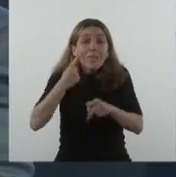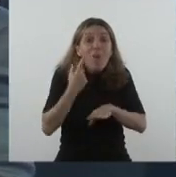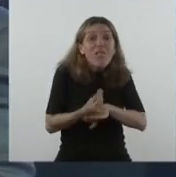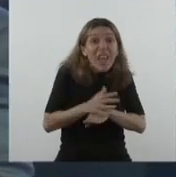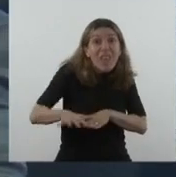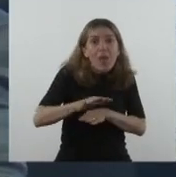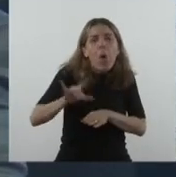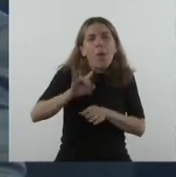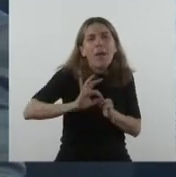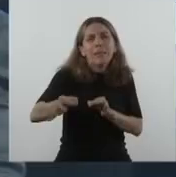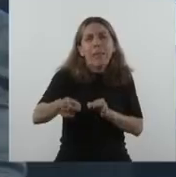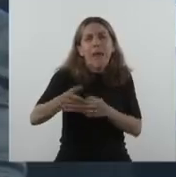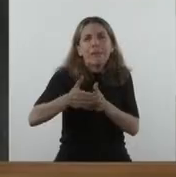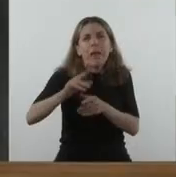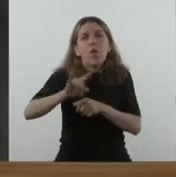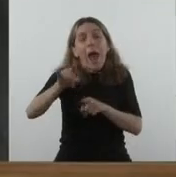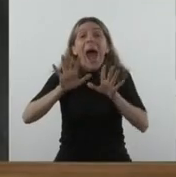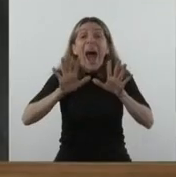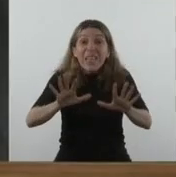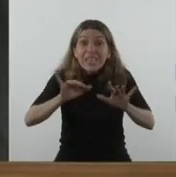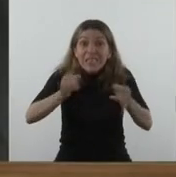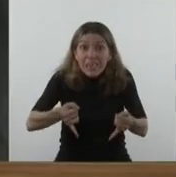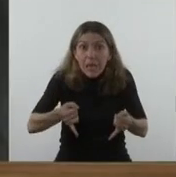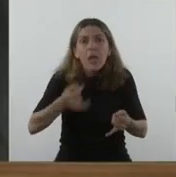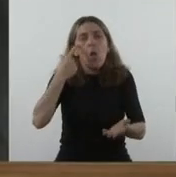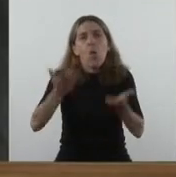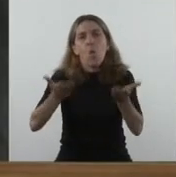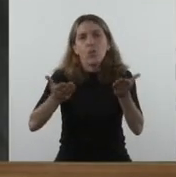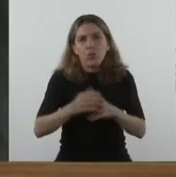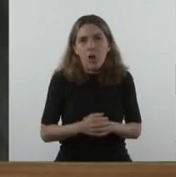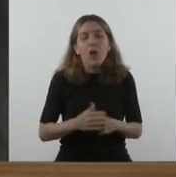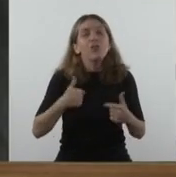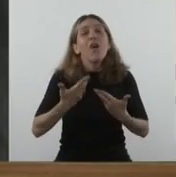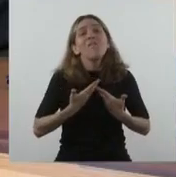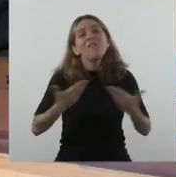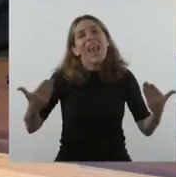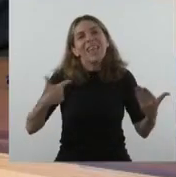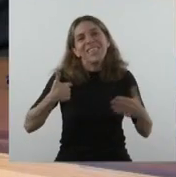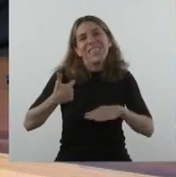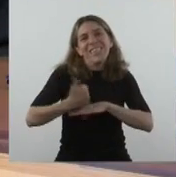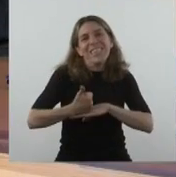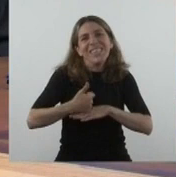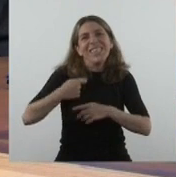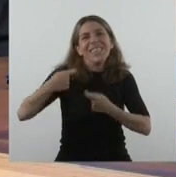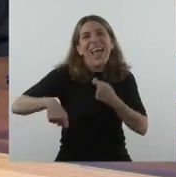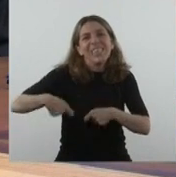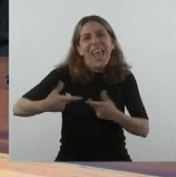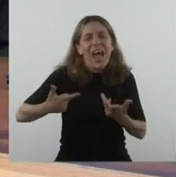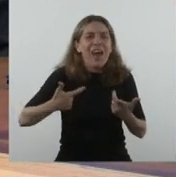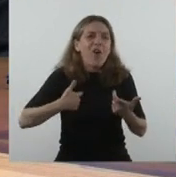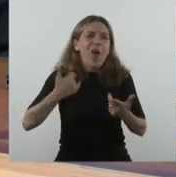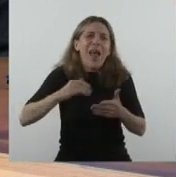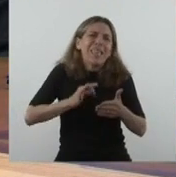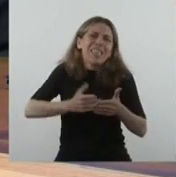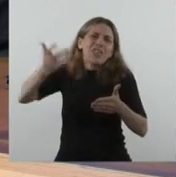Ahí vamos a estar tranquilos, ahí vamos a haber hecho un país más justo. Yo estoy muy feliz de estar en Santiago, de estar en Santiago con esa historia espléndida,